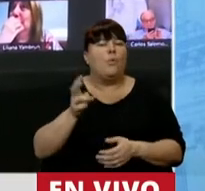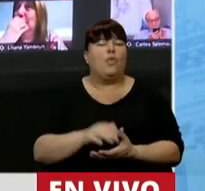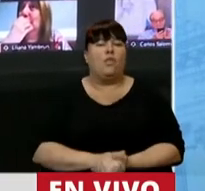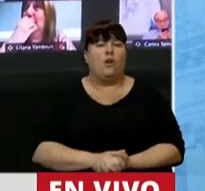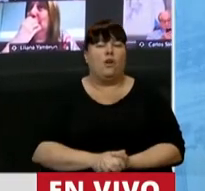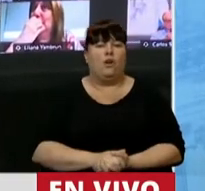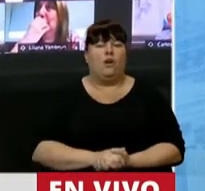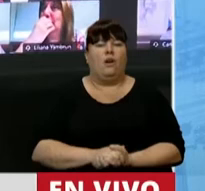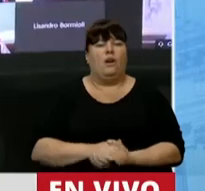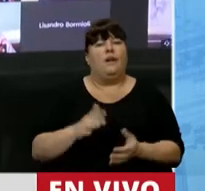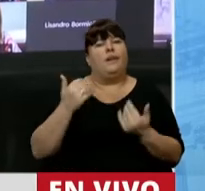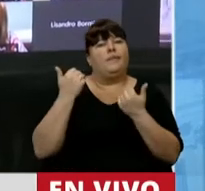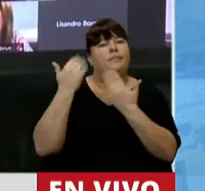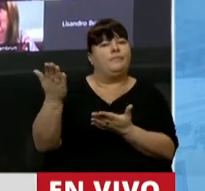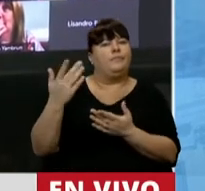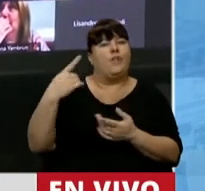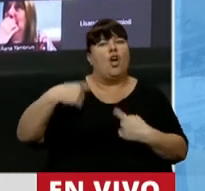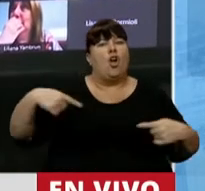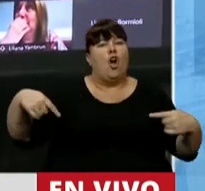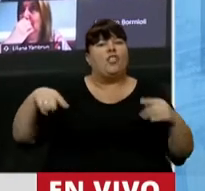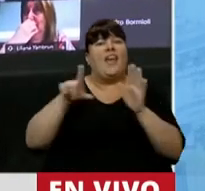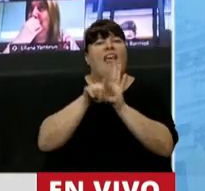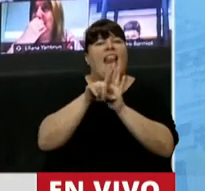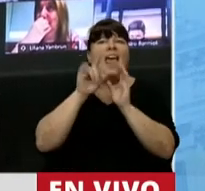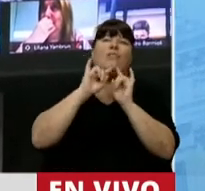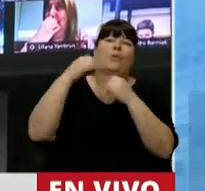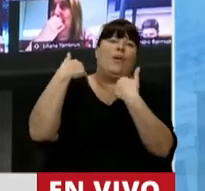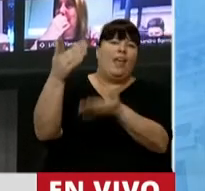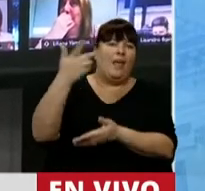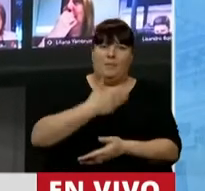la delegación de facultades legislativas.